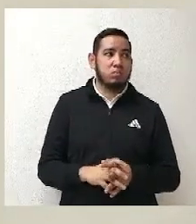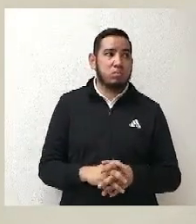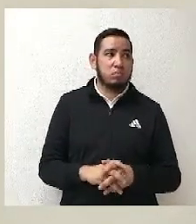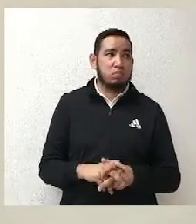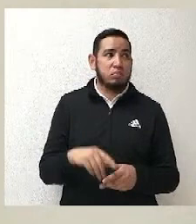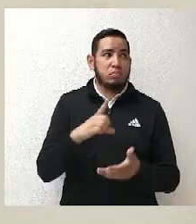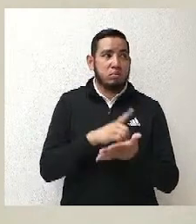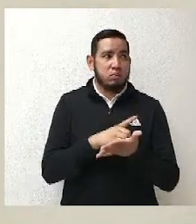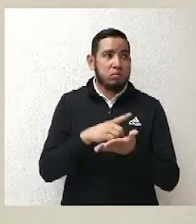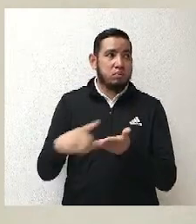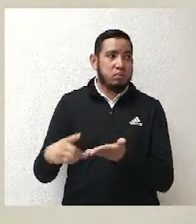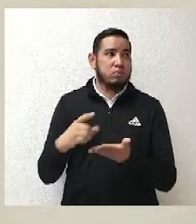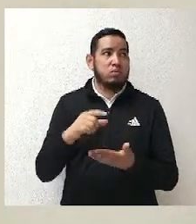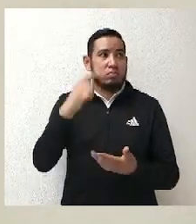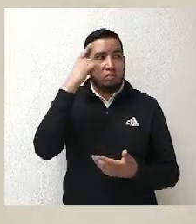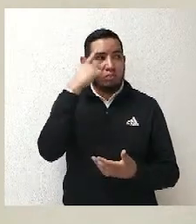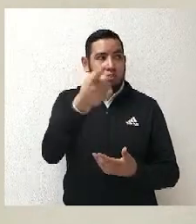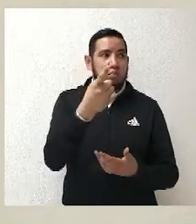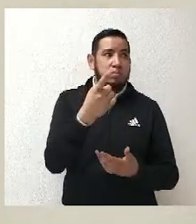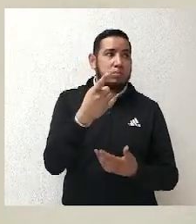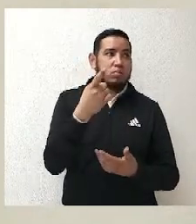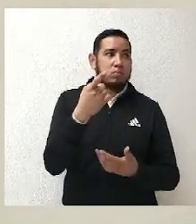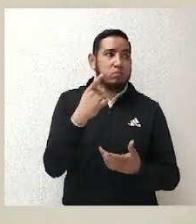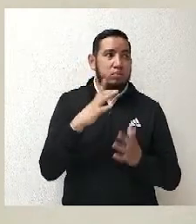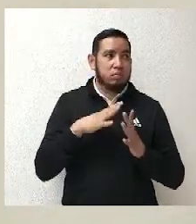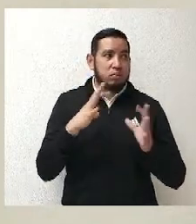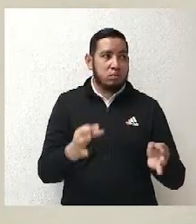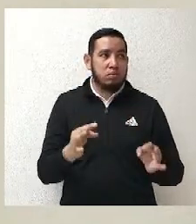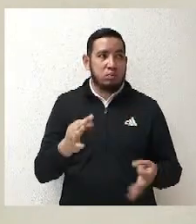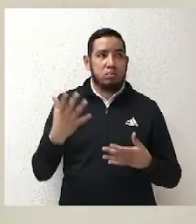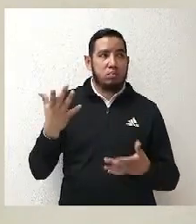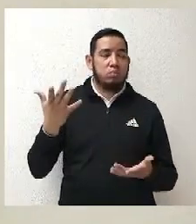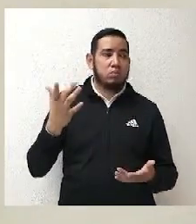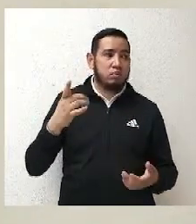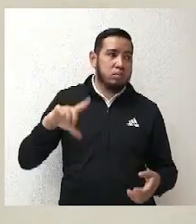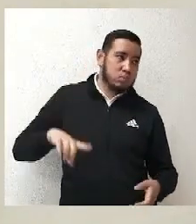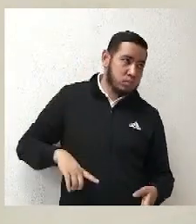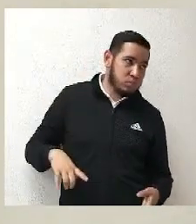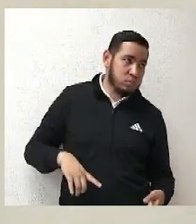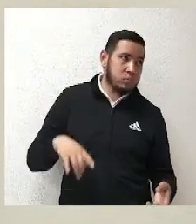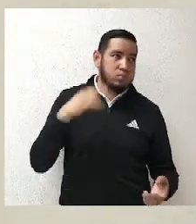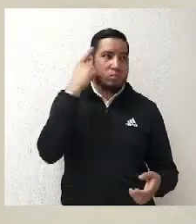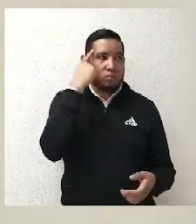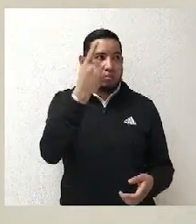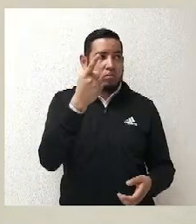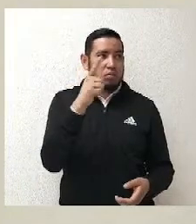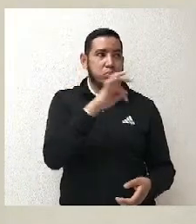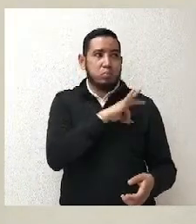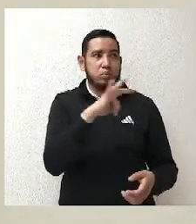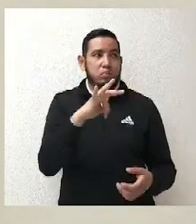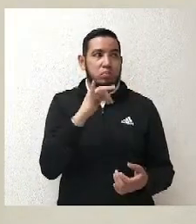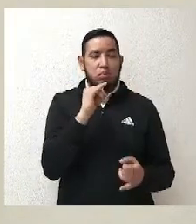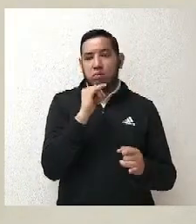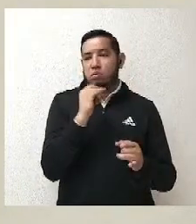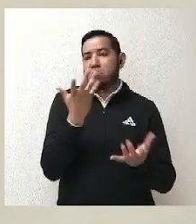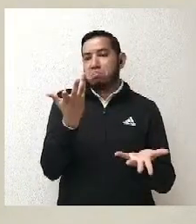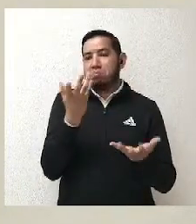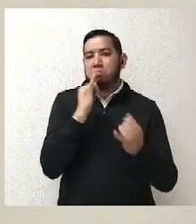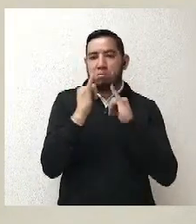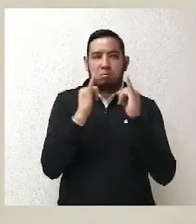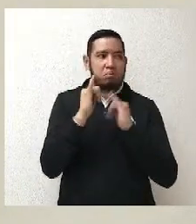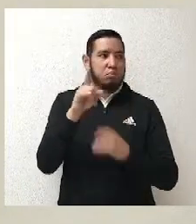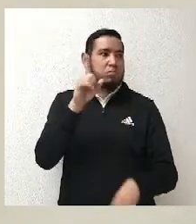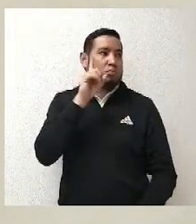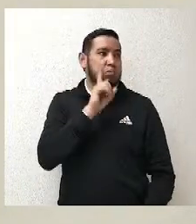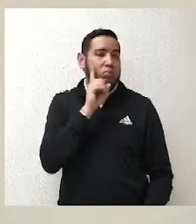considera pegada a derecho pues no se establecieron lineamientos para instrumentar la paridad en las gubernaturas además de que la petición de la actora implicaría